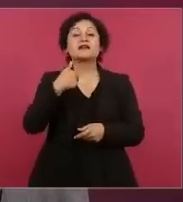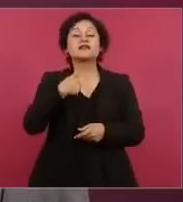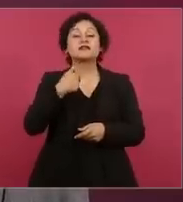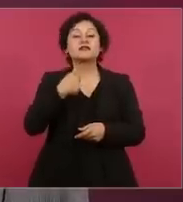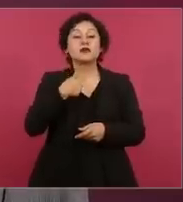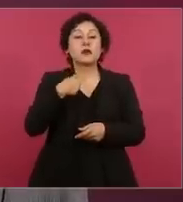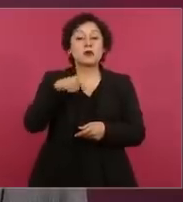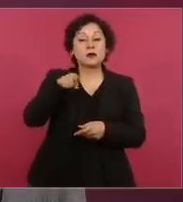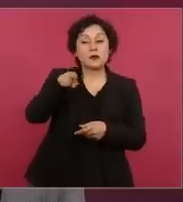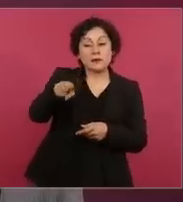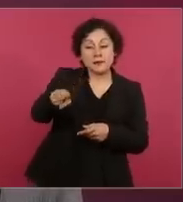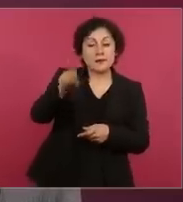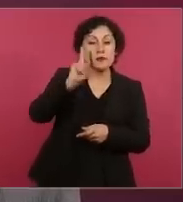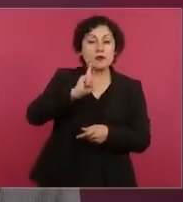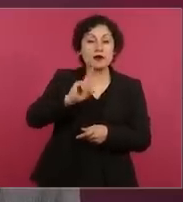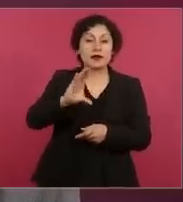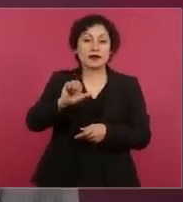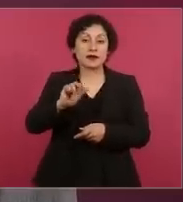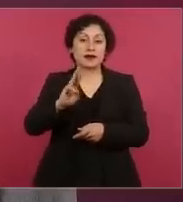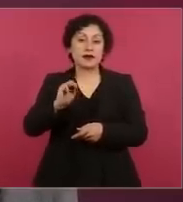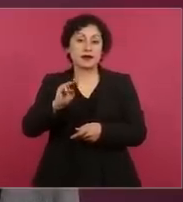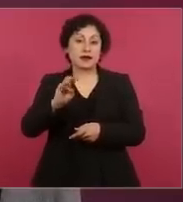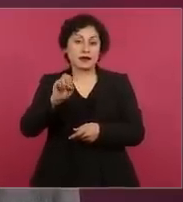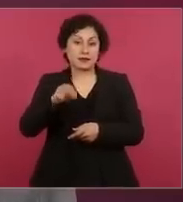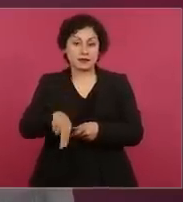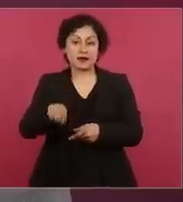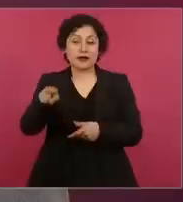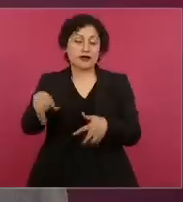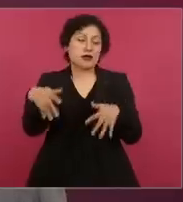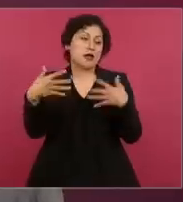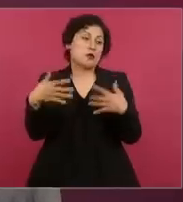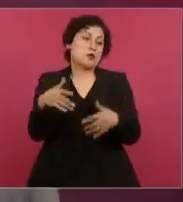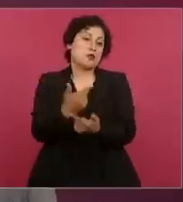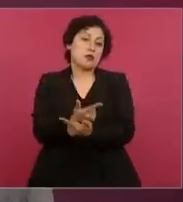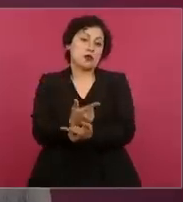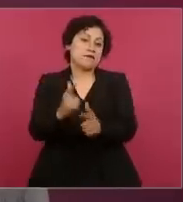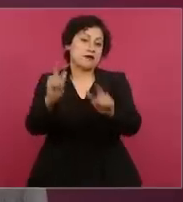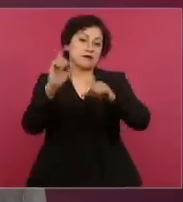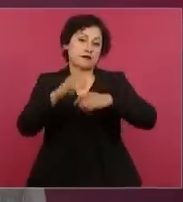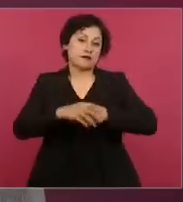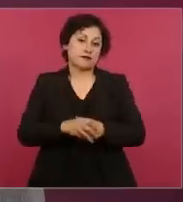quiere decir que vamos bien,